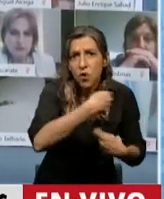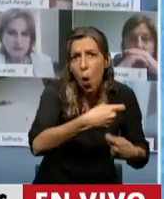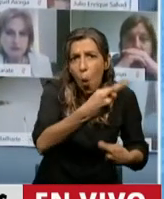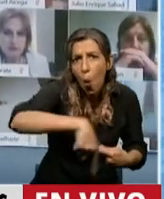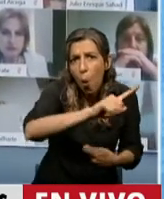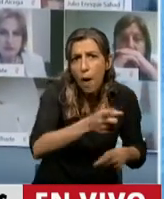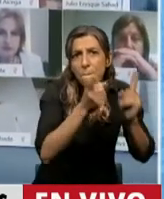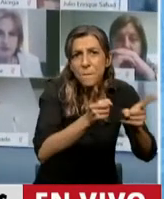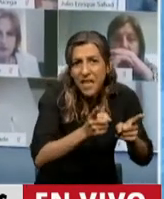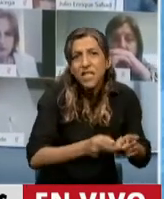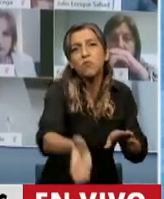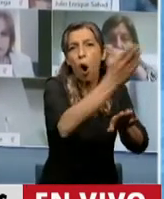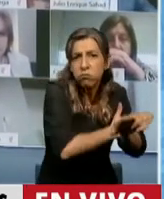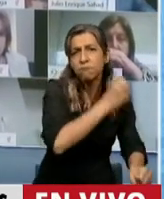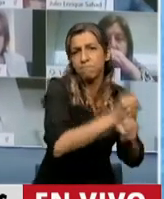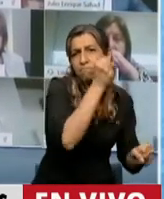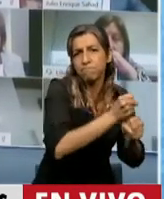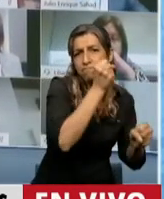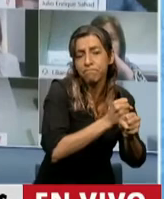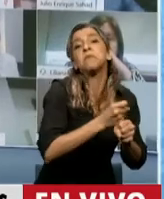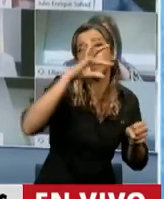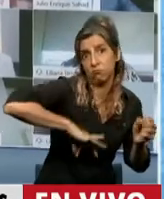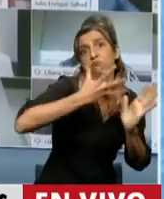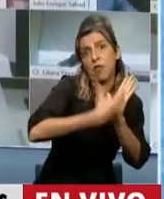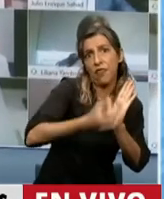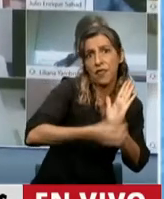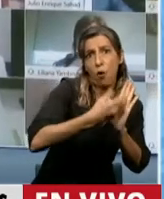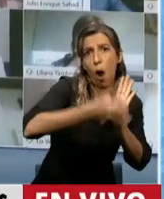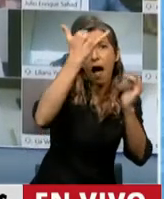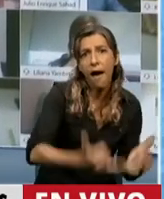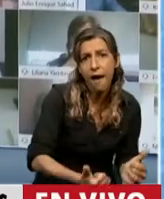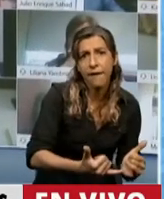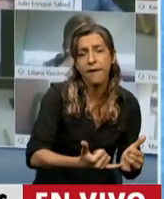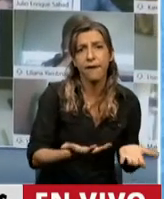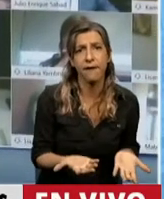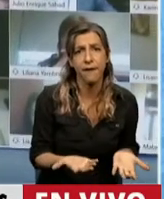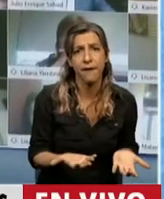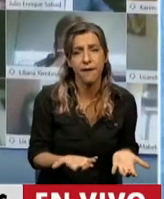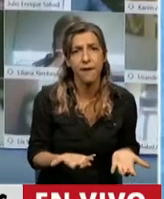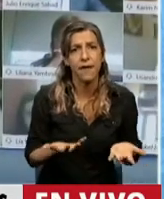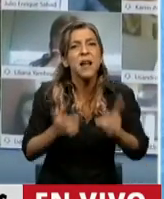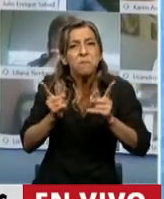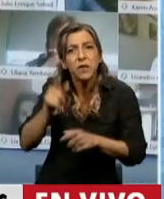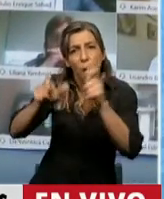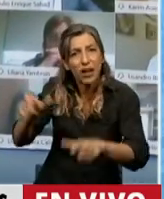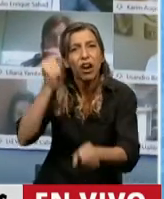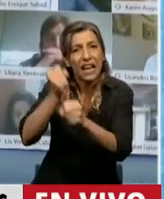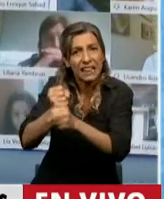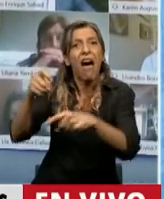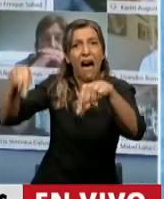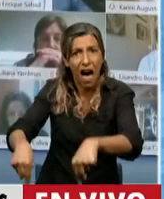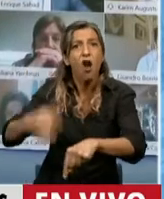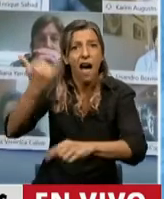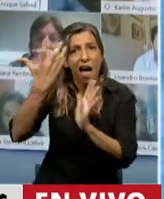jubilación con su riguroso aporte. Los jubilados y los trabajadores activos son los que